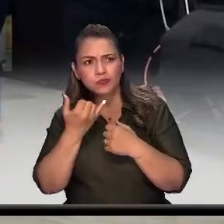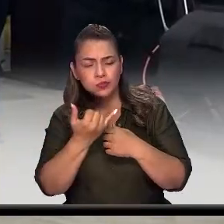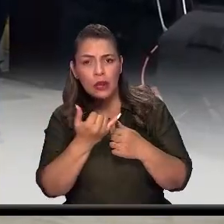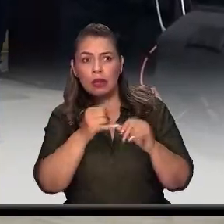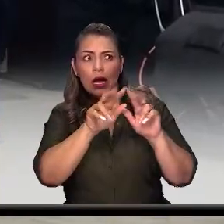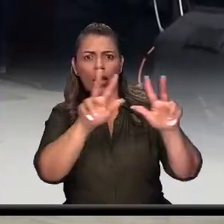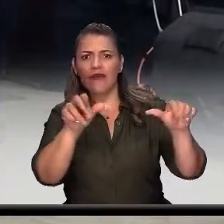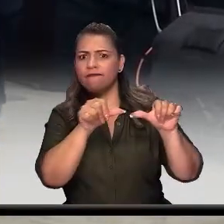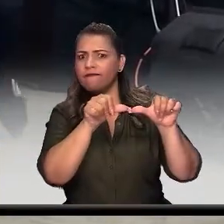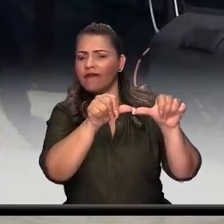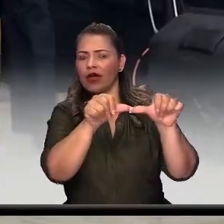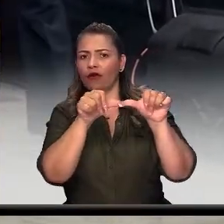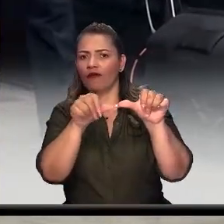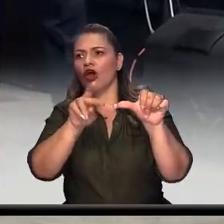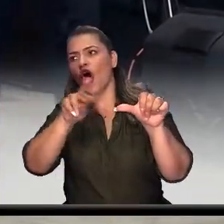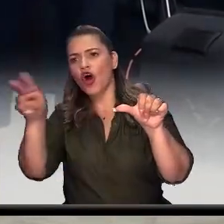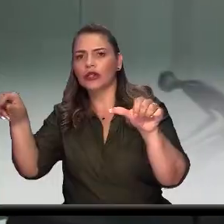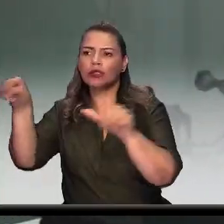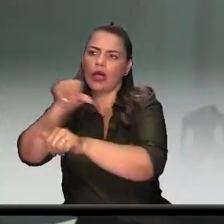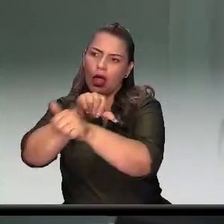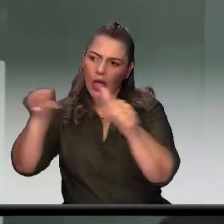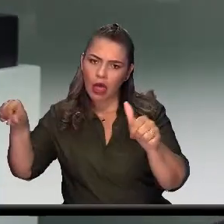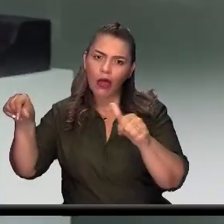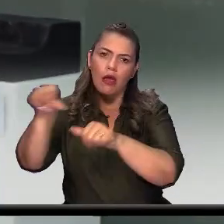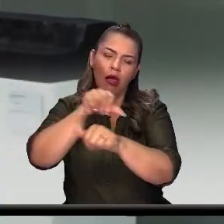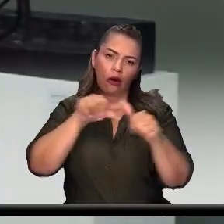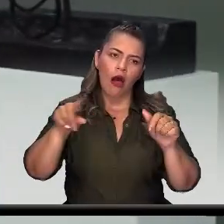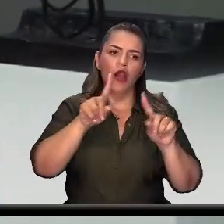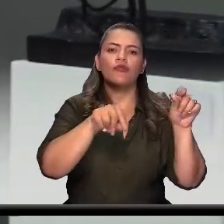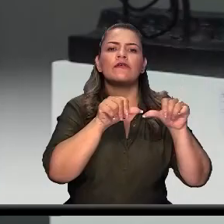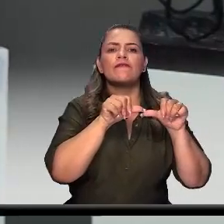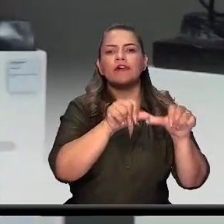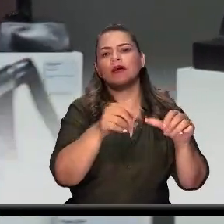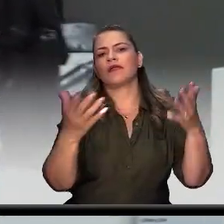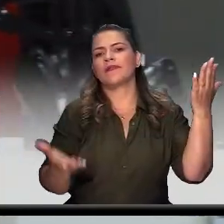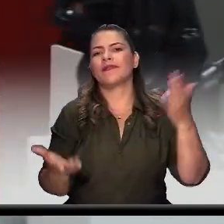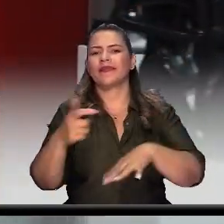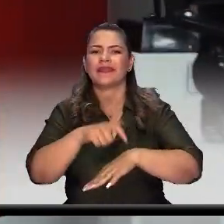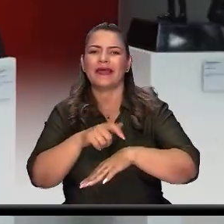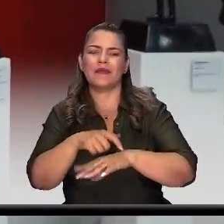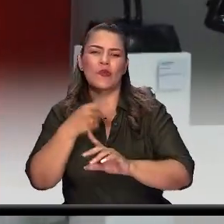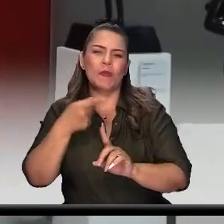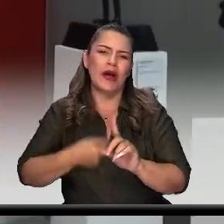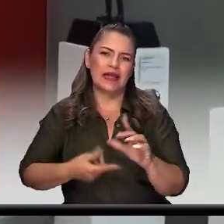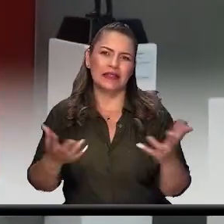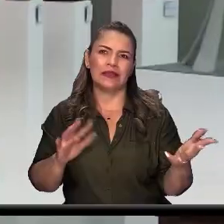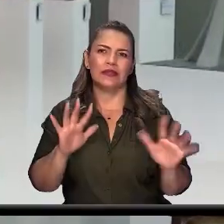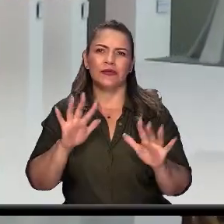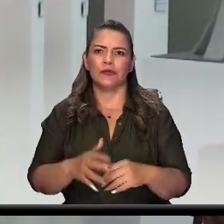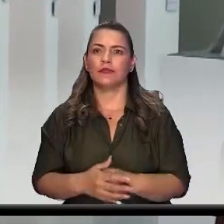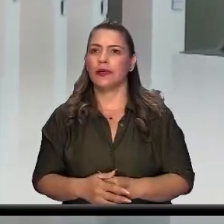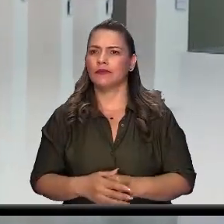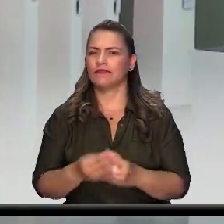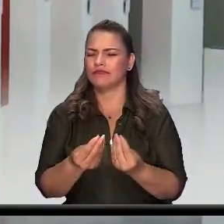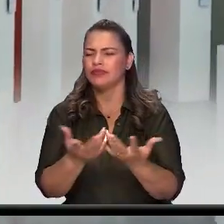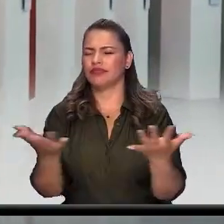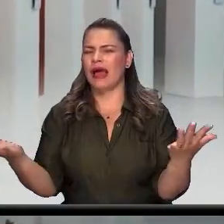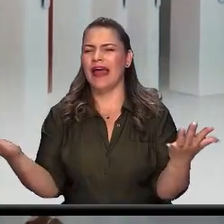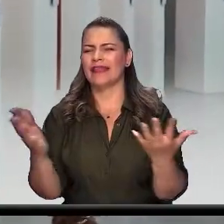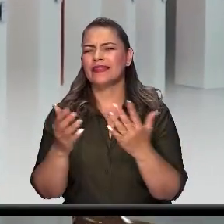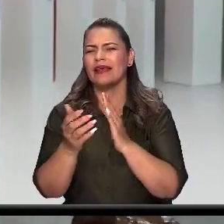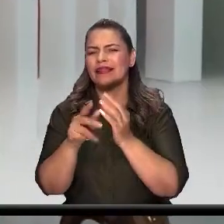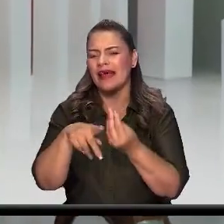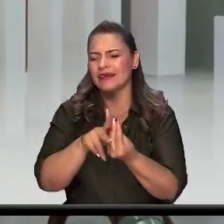estar, algunas itinerantes, otras permanentes durante cierto número de meses a lo largo del año y muchos talleres, charlas,